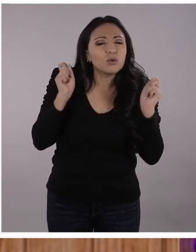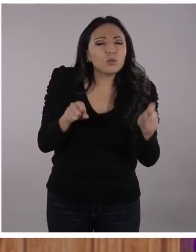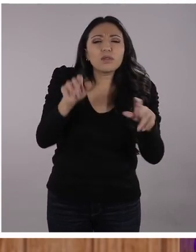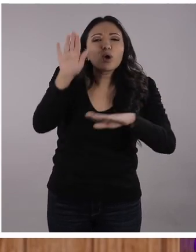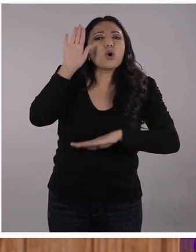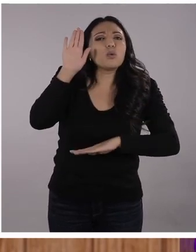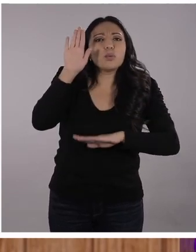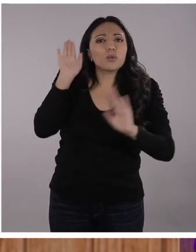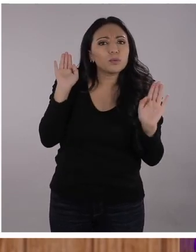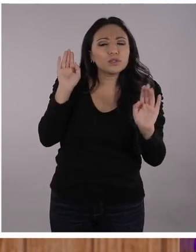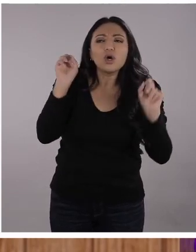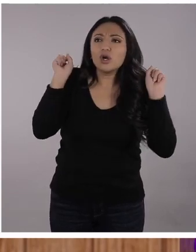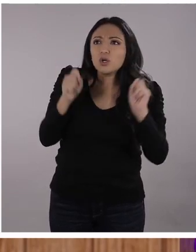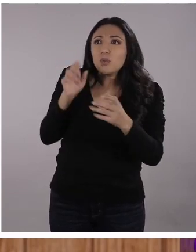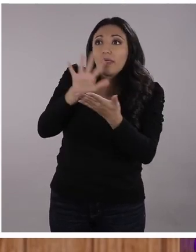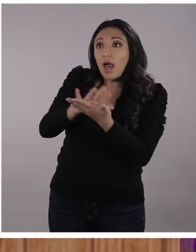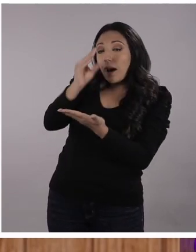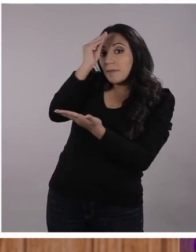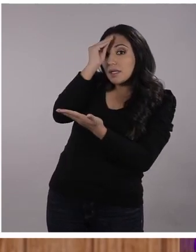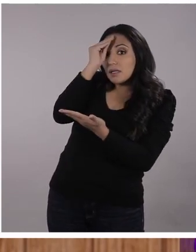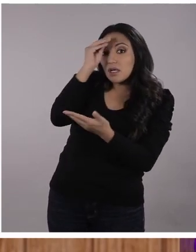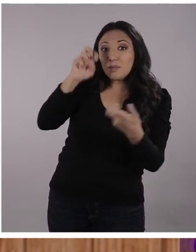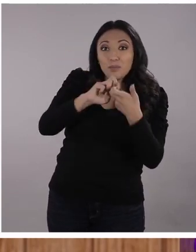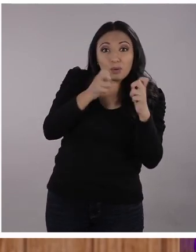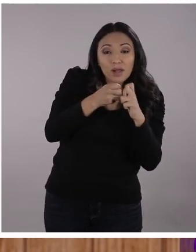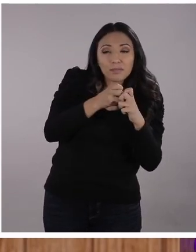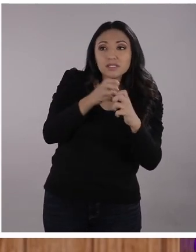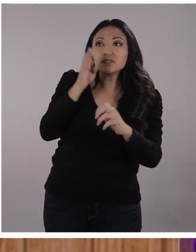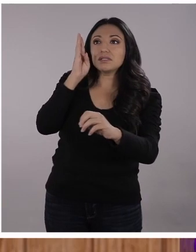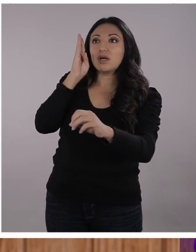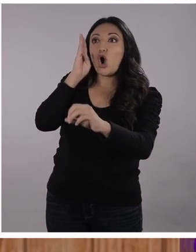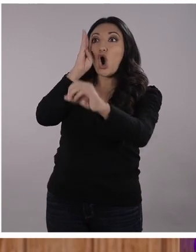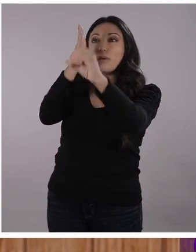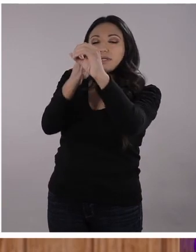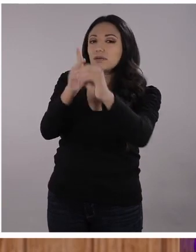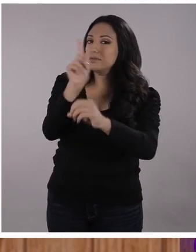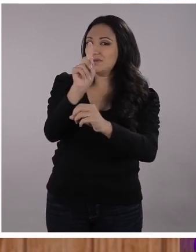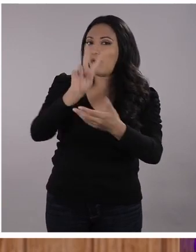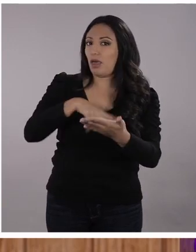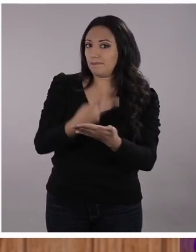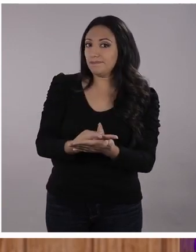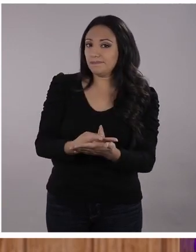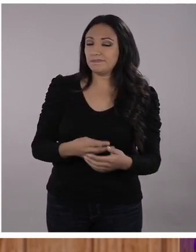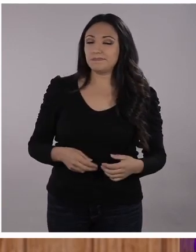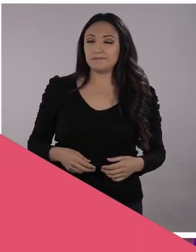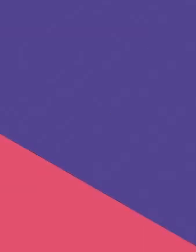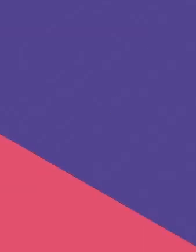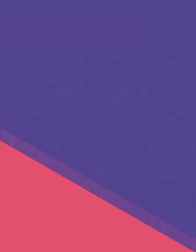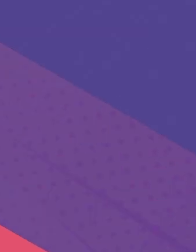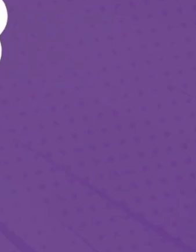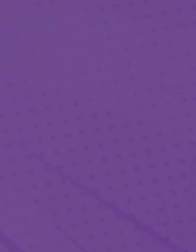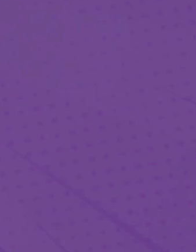comprender todos los problemas que tenemos como retos y no como obstáculos.